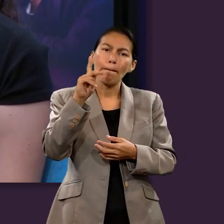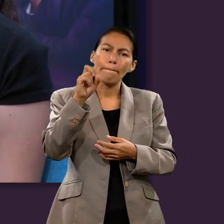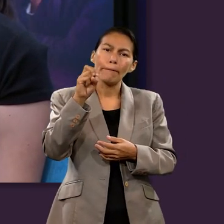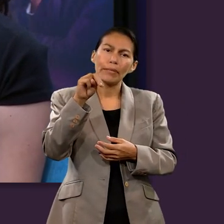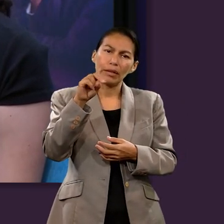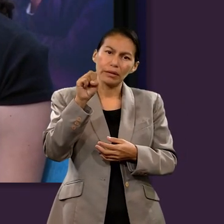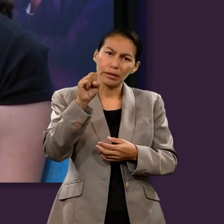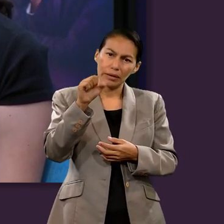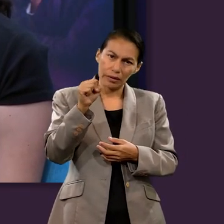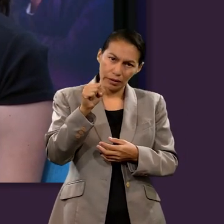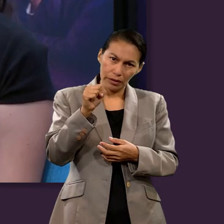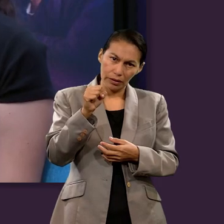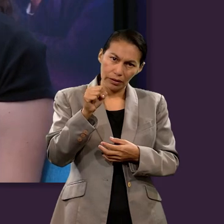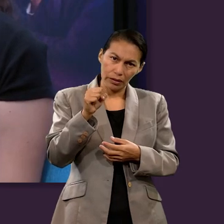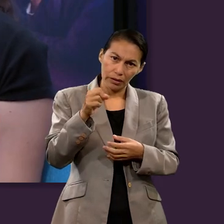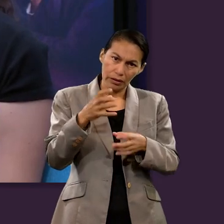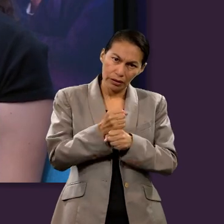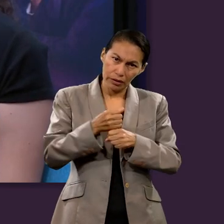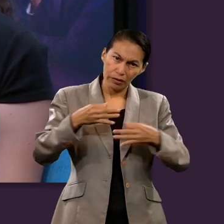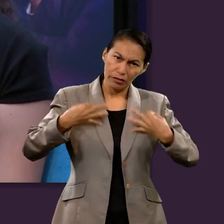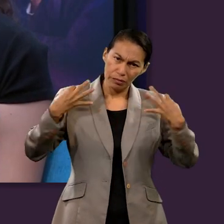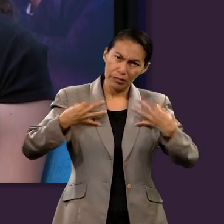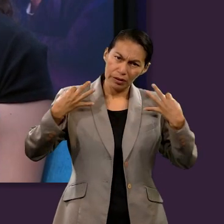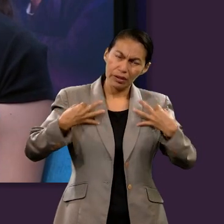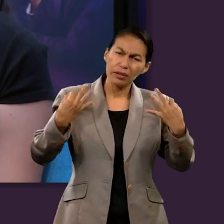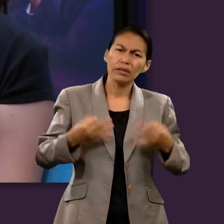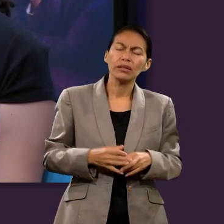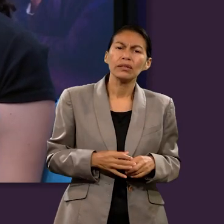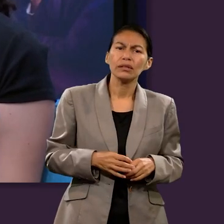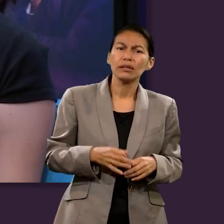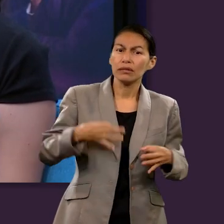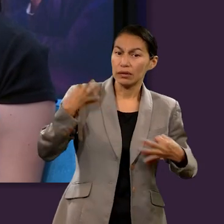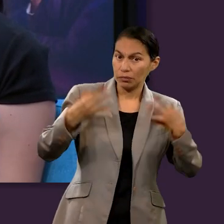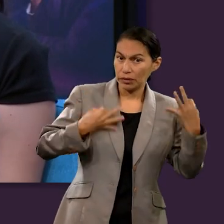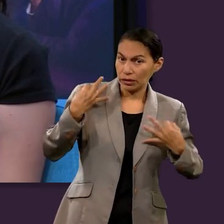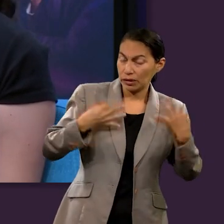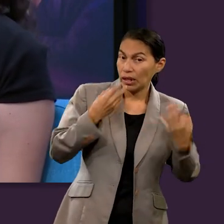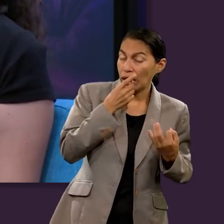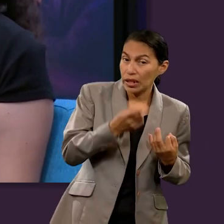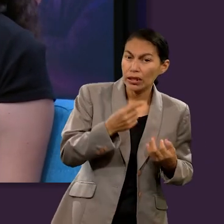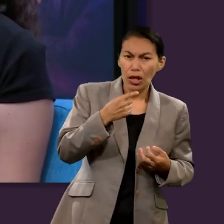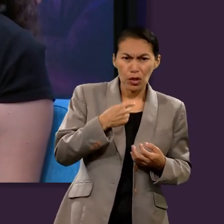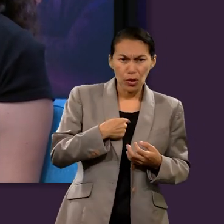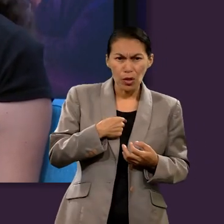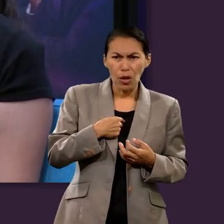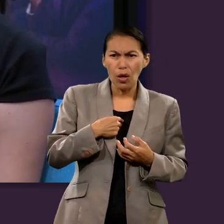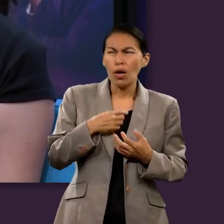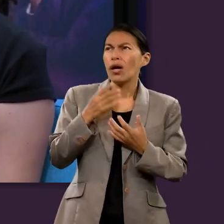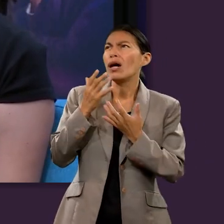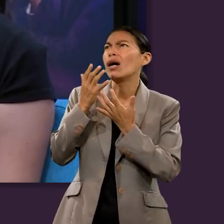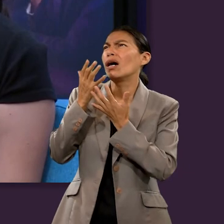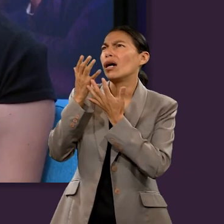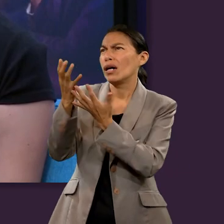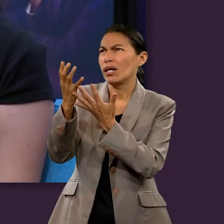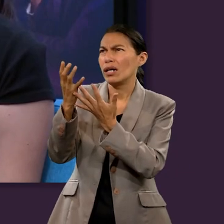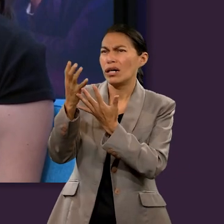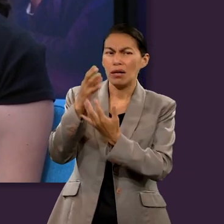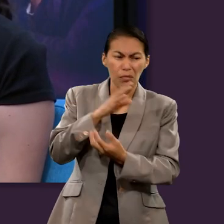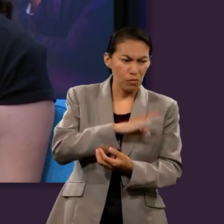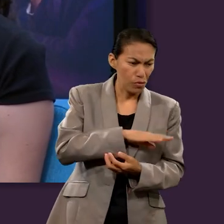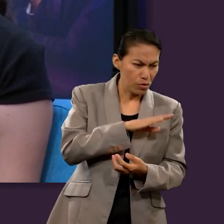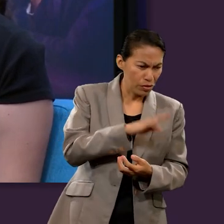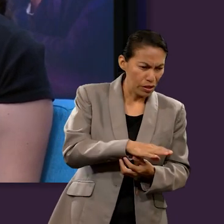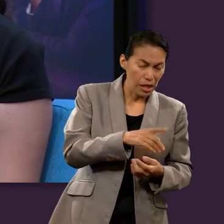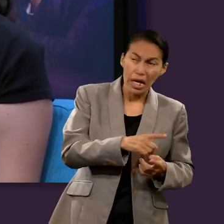23, porque él ahí menciona deseo partir y estar con Cristo. Entonces, hay personas que lo toman literal de partir,